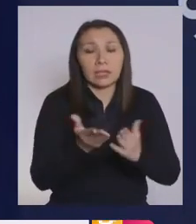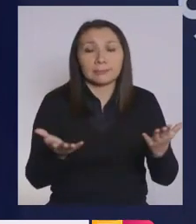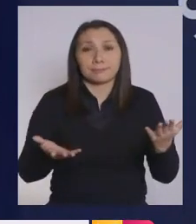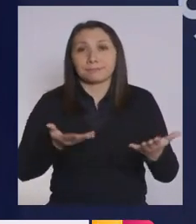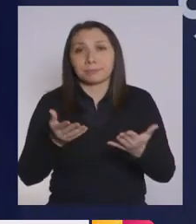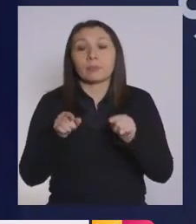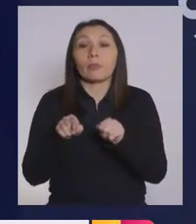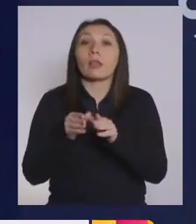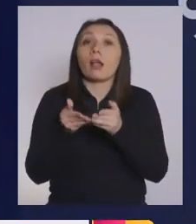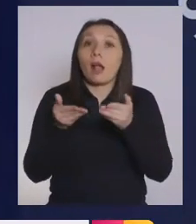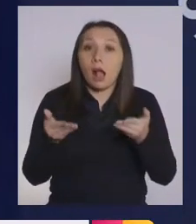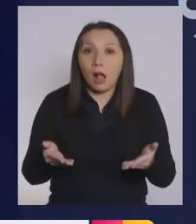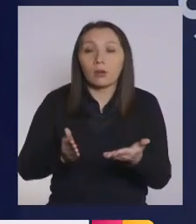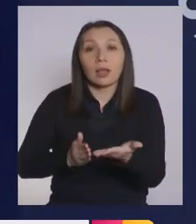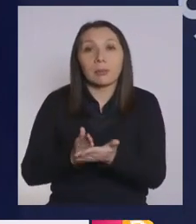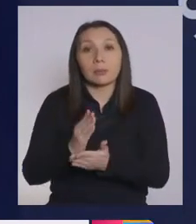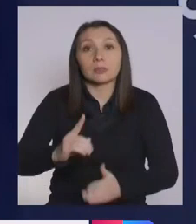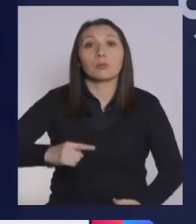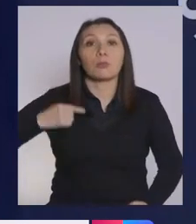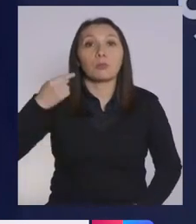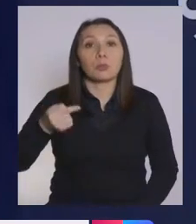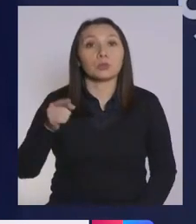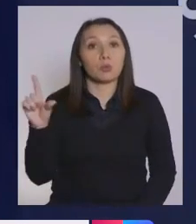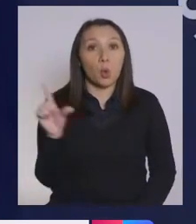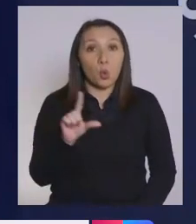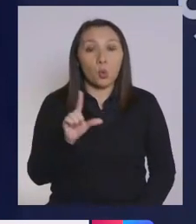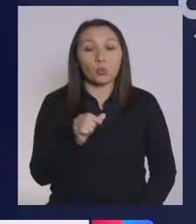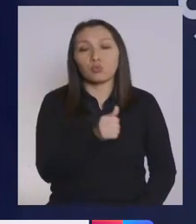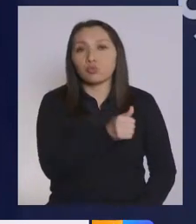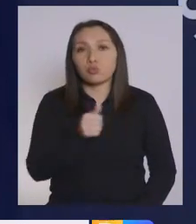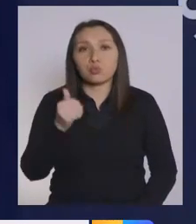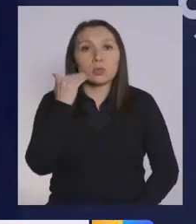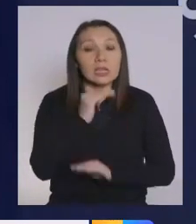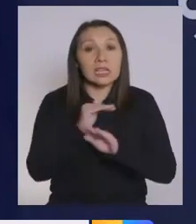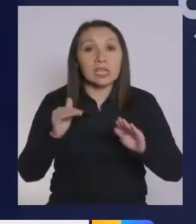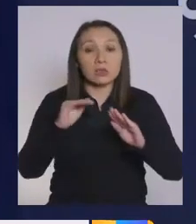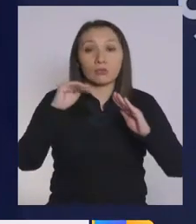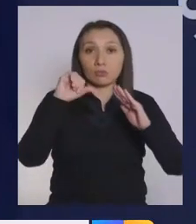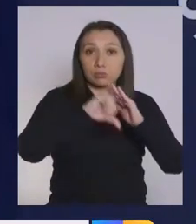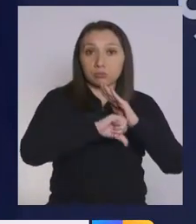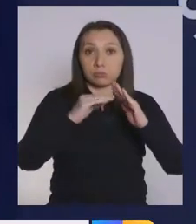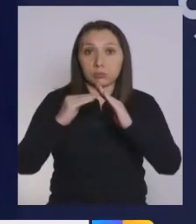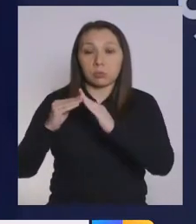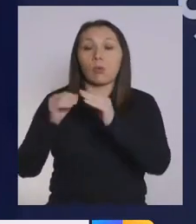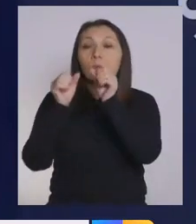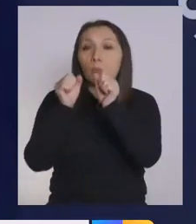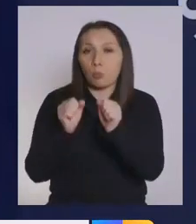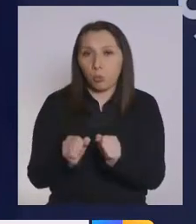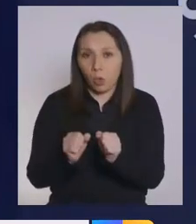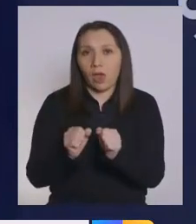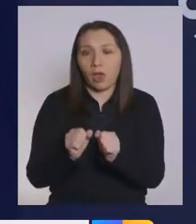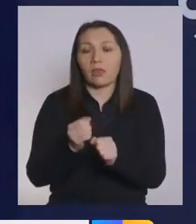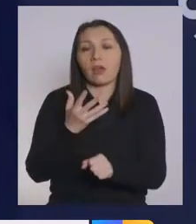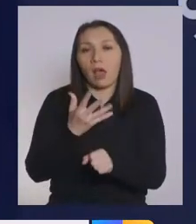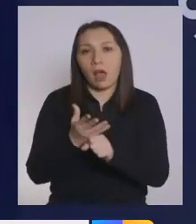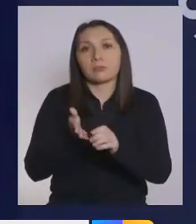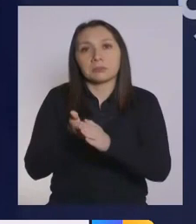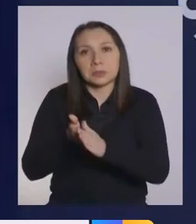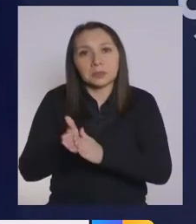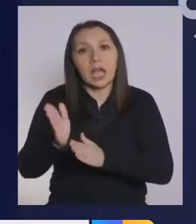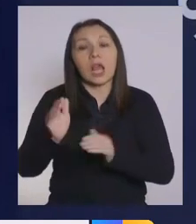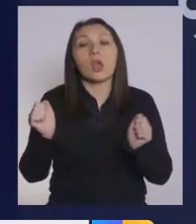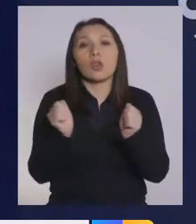Por lo tanto, a partir del día lunes, todos los niños que están en cuarentena van a poder salir